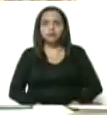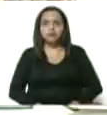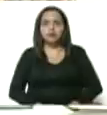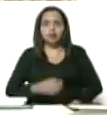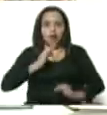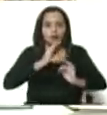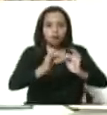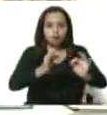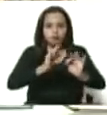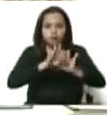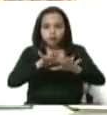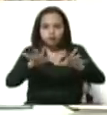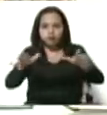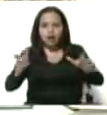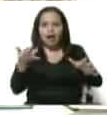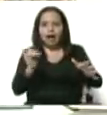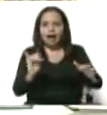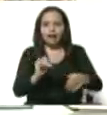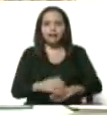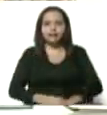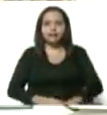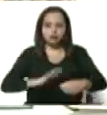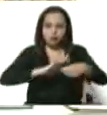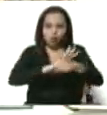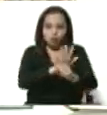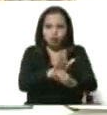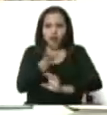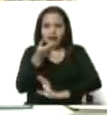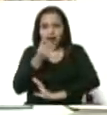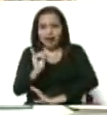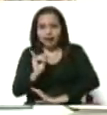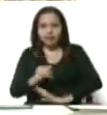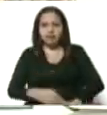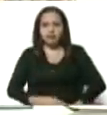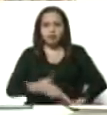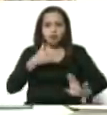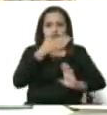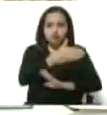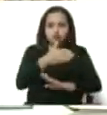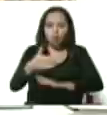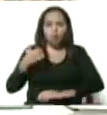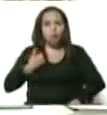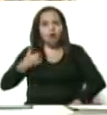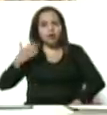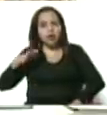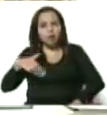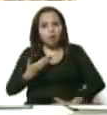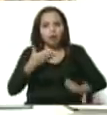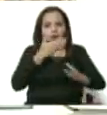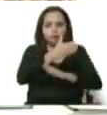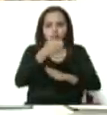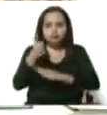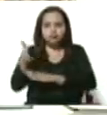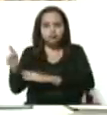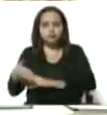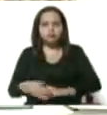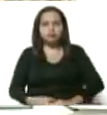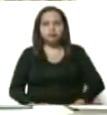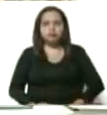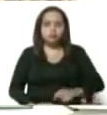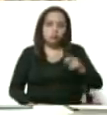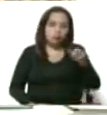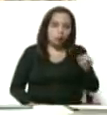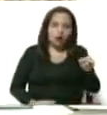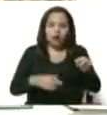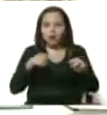existe, el virus llega a todo, a cualquiera puede llegar, sea por aquí,